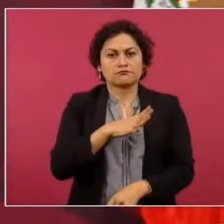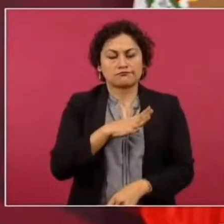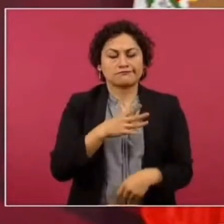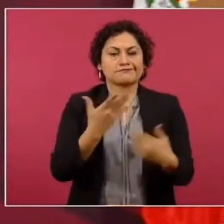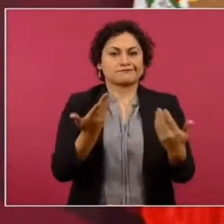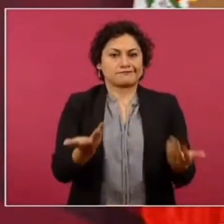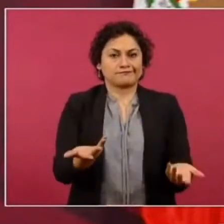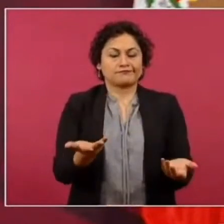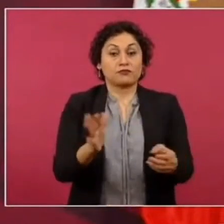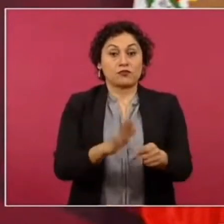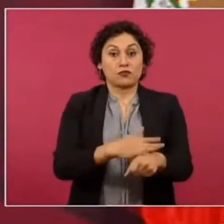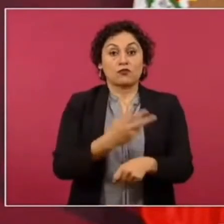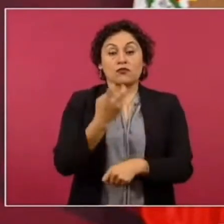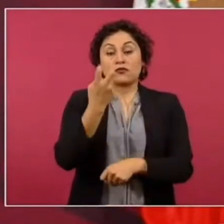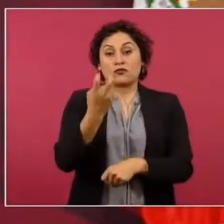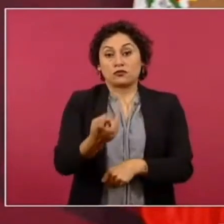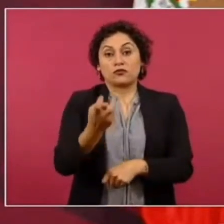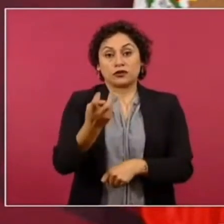conviene